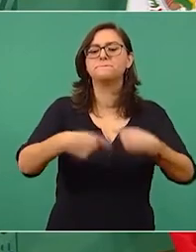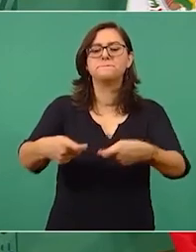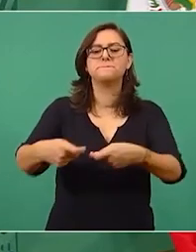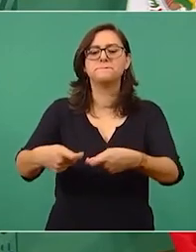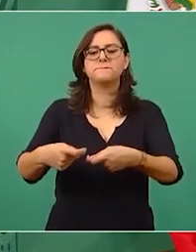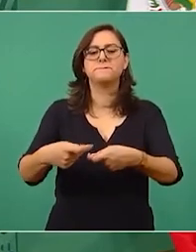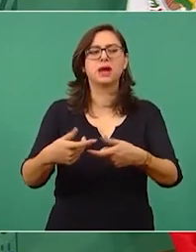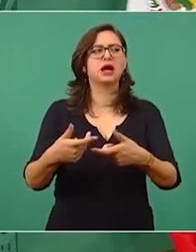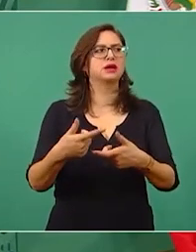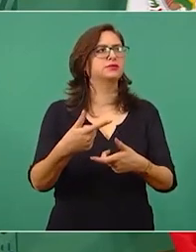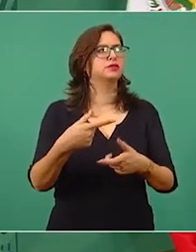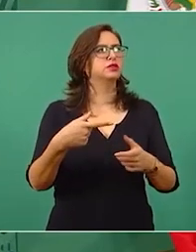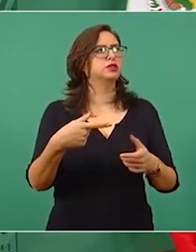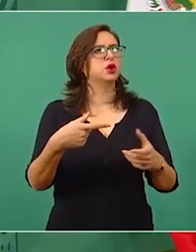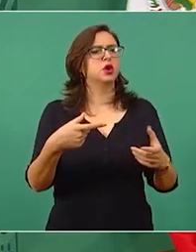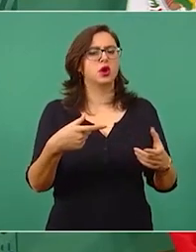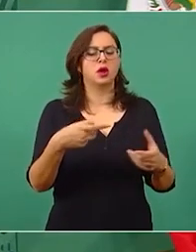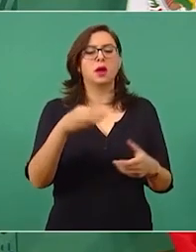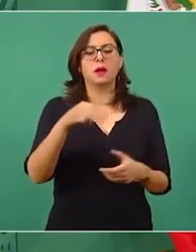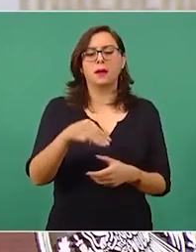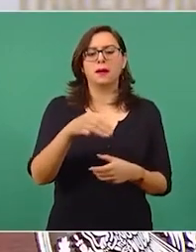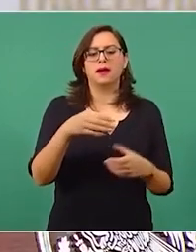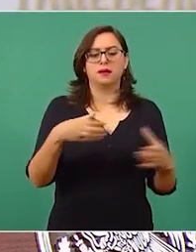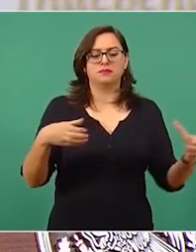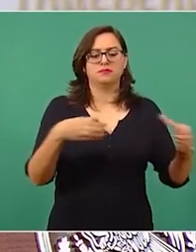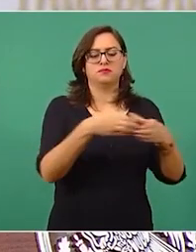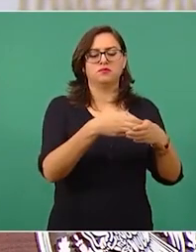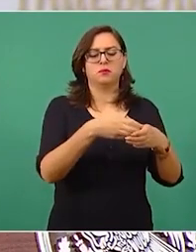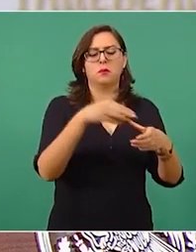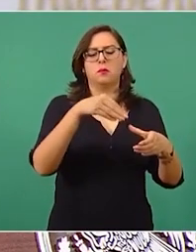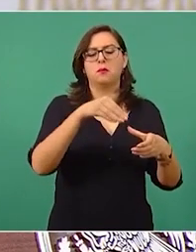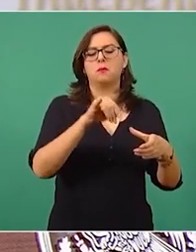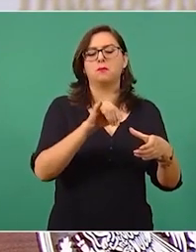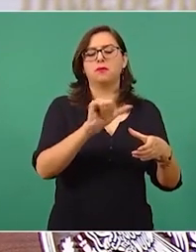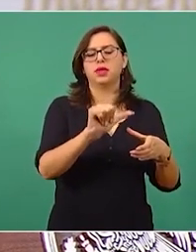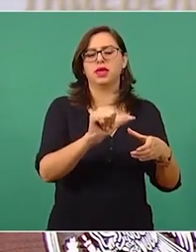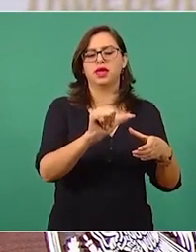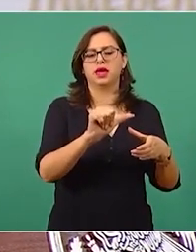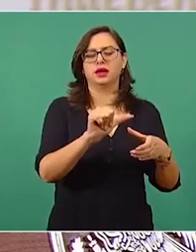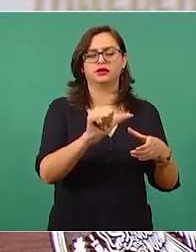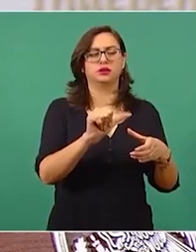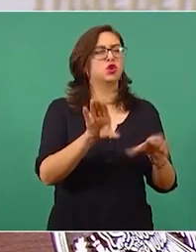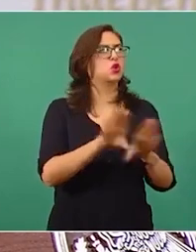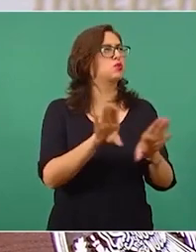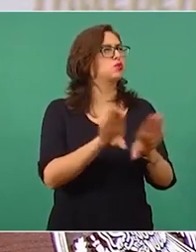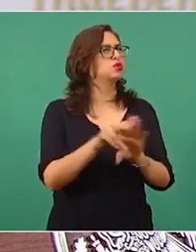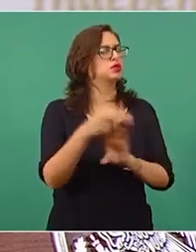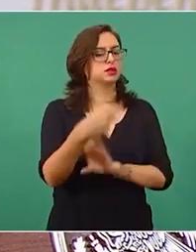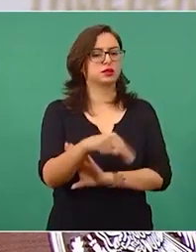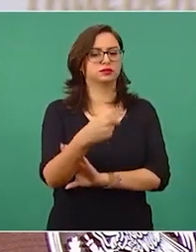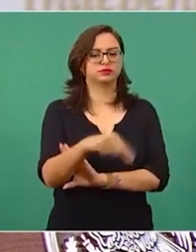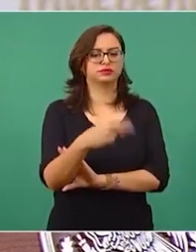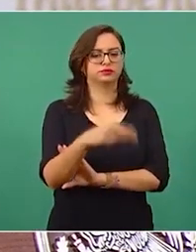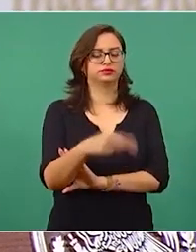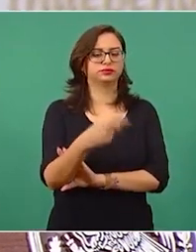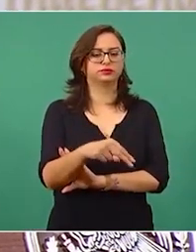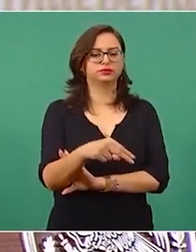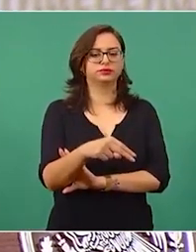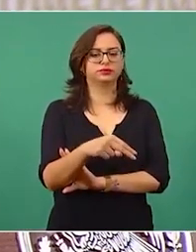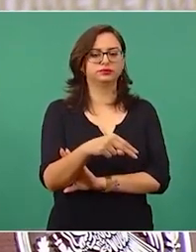se llama MIA se llama ¿cómo es la MIA?